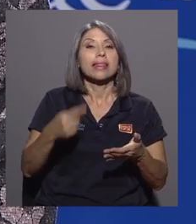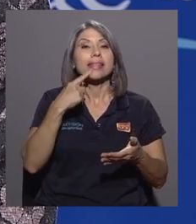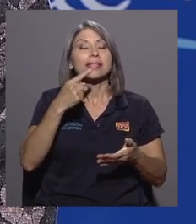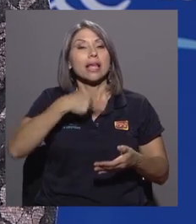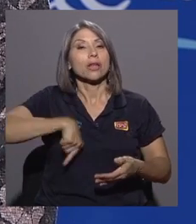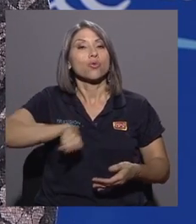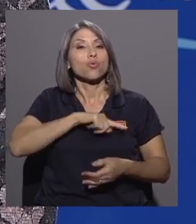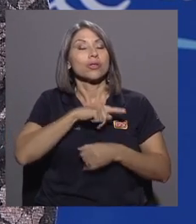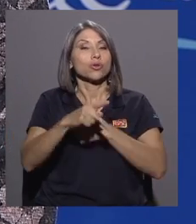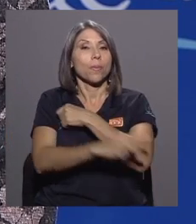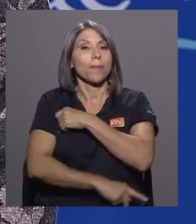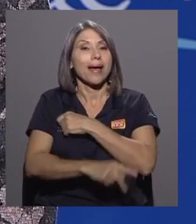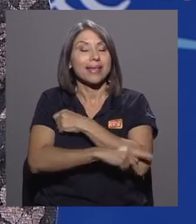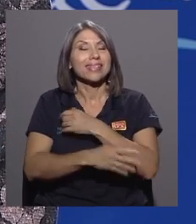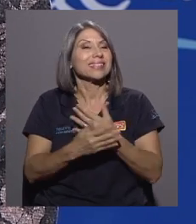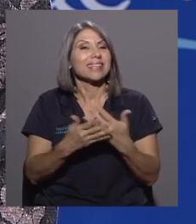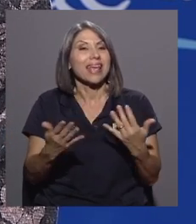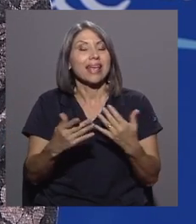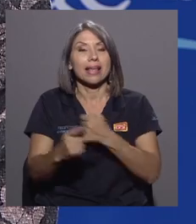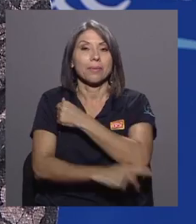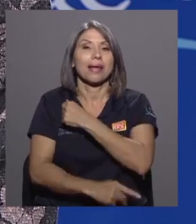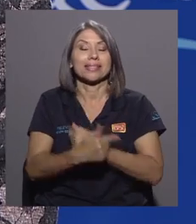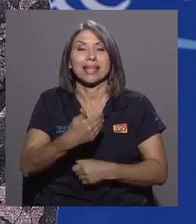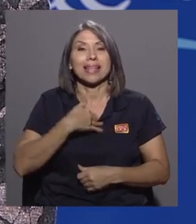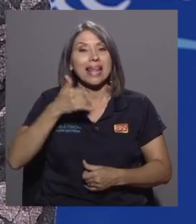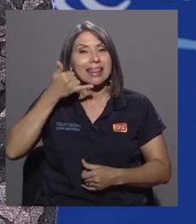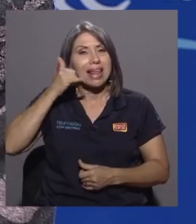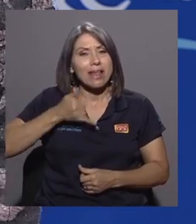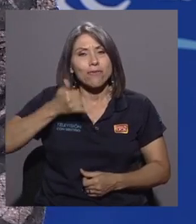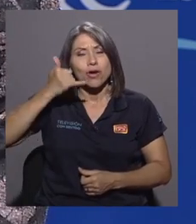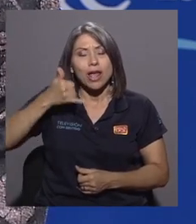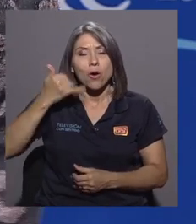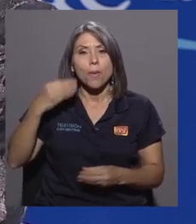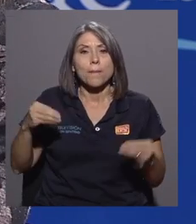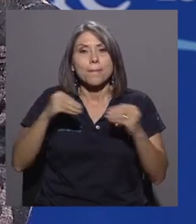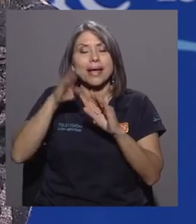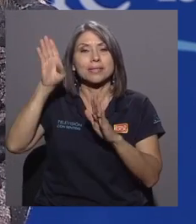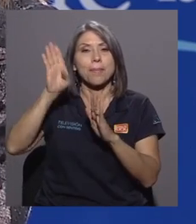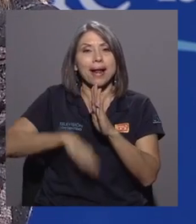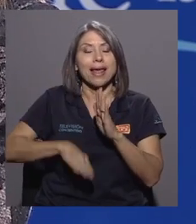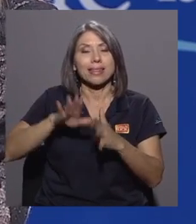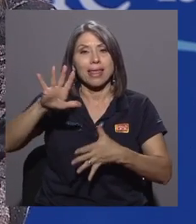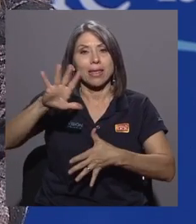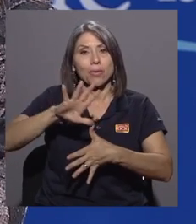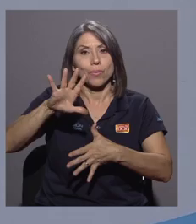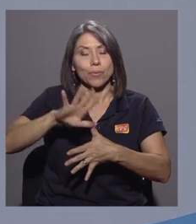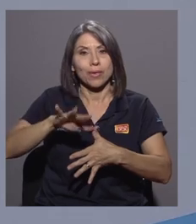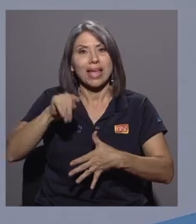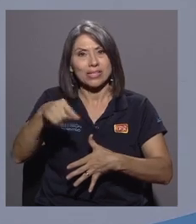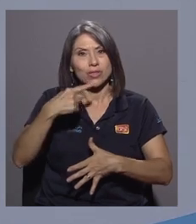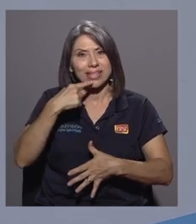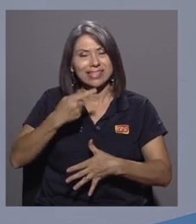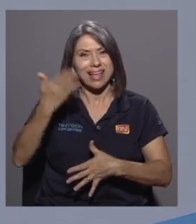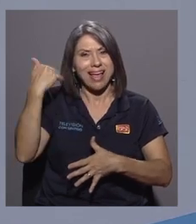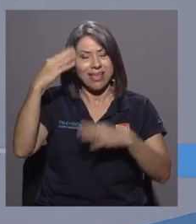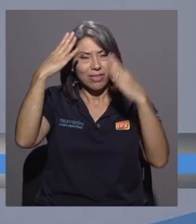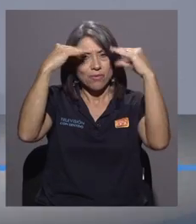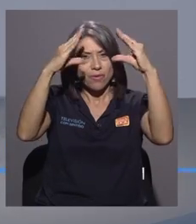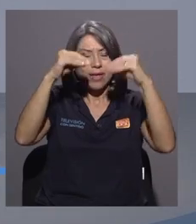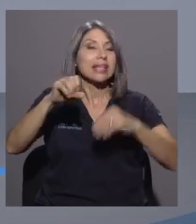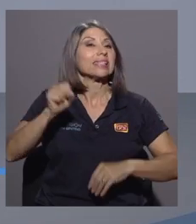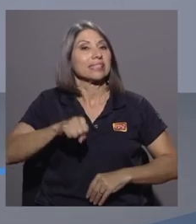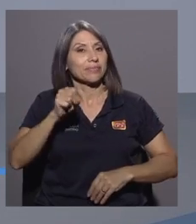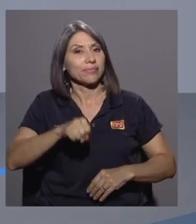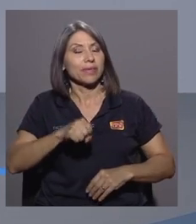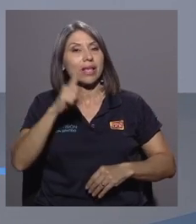desde el año 2008 el país que tiene la telefonía móvil más barata de todo el continente americano. Sí, bueno, así es, es un informe